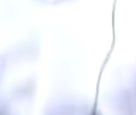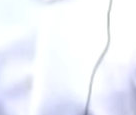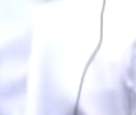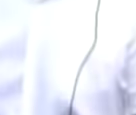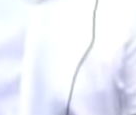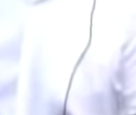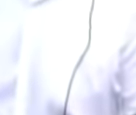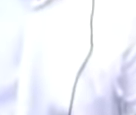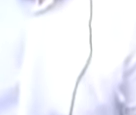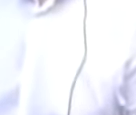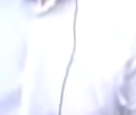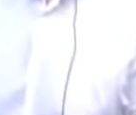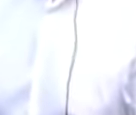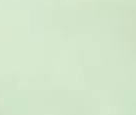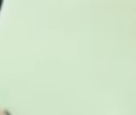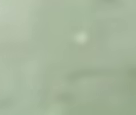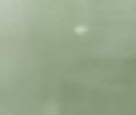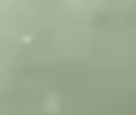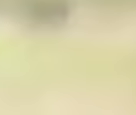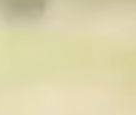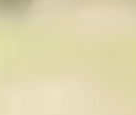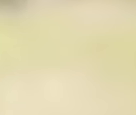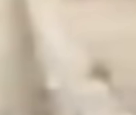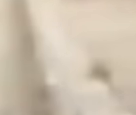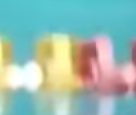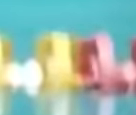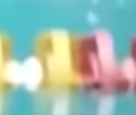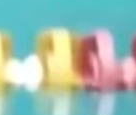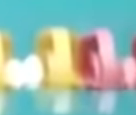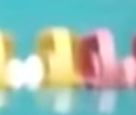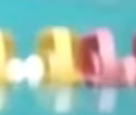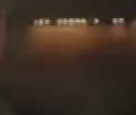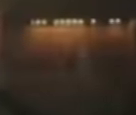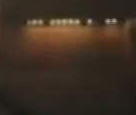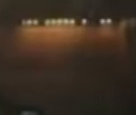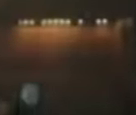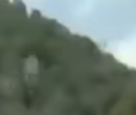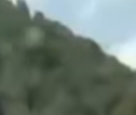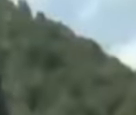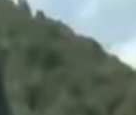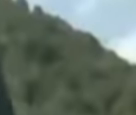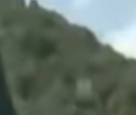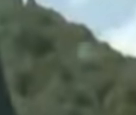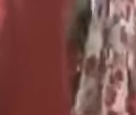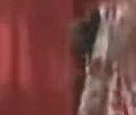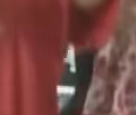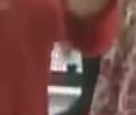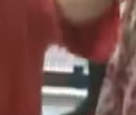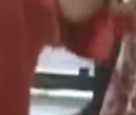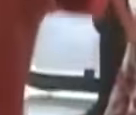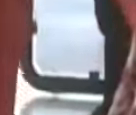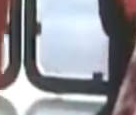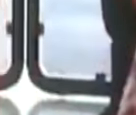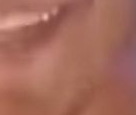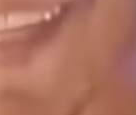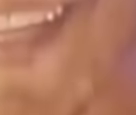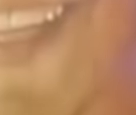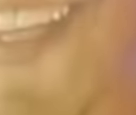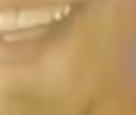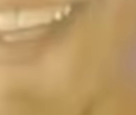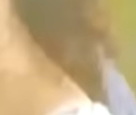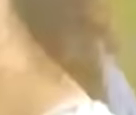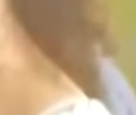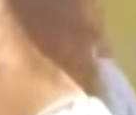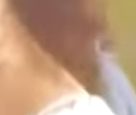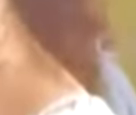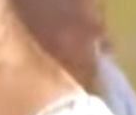juventud que trabaja, la juventud que batalla. Ustedes van a ser en profundidad, esplendorosa y grande,